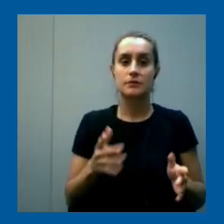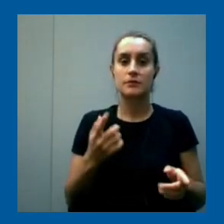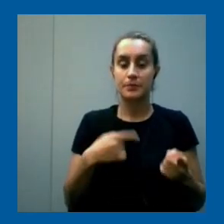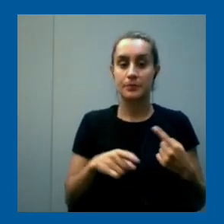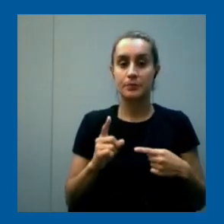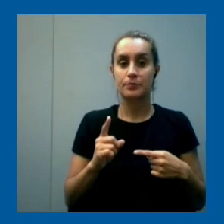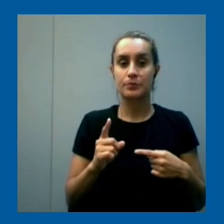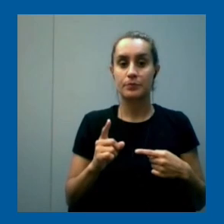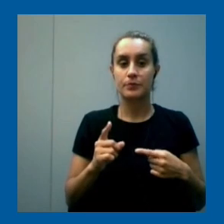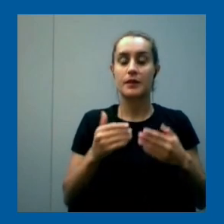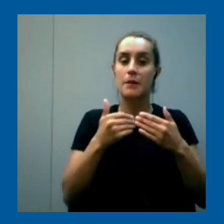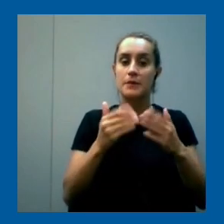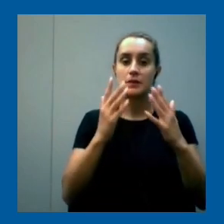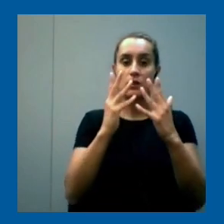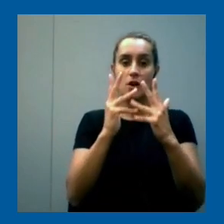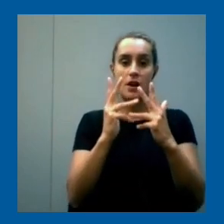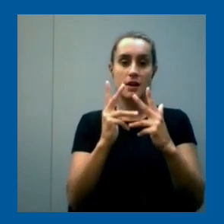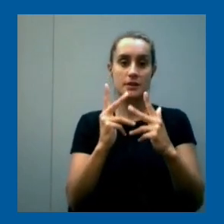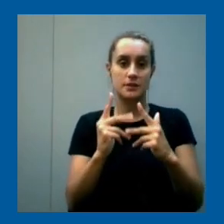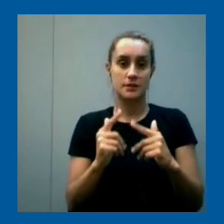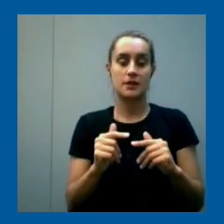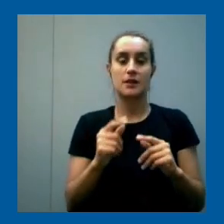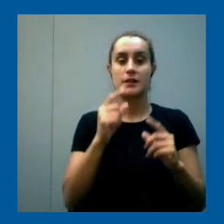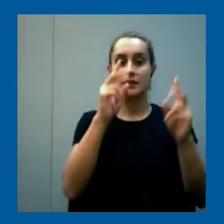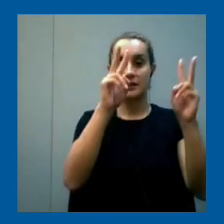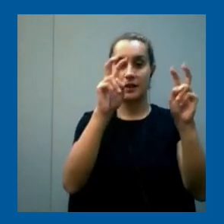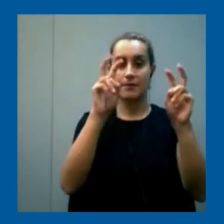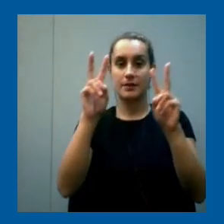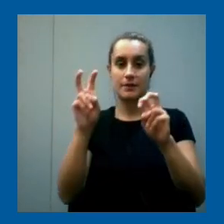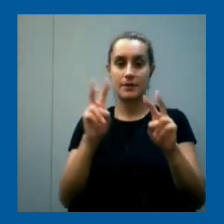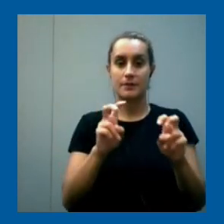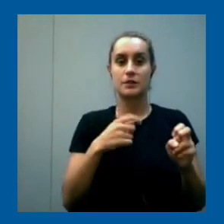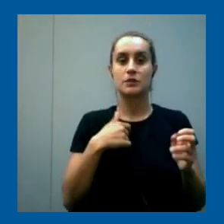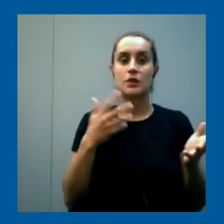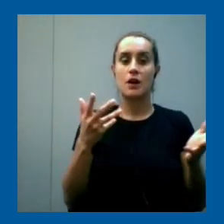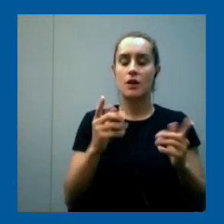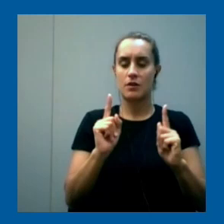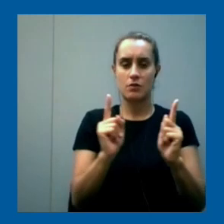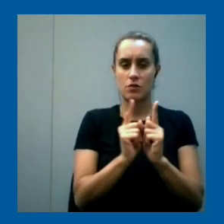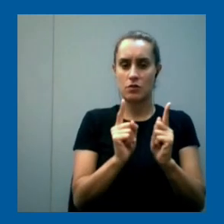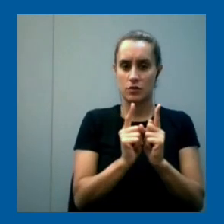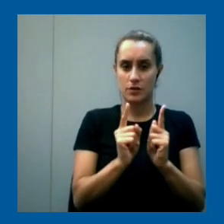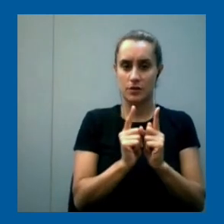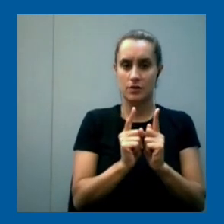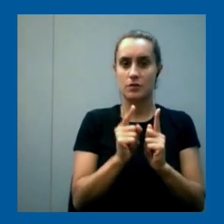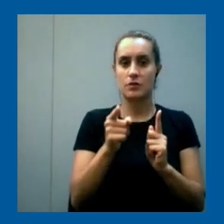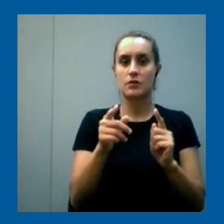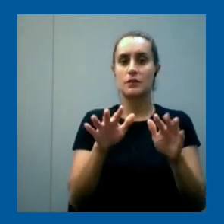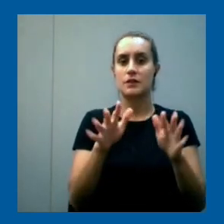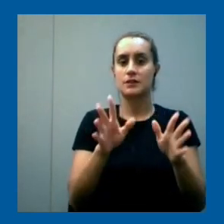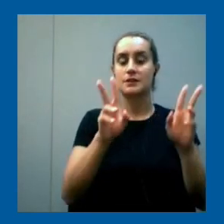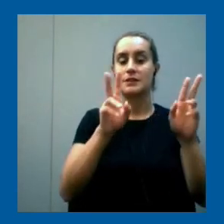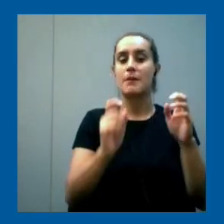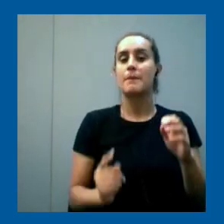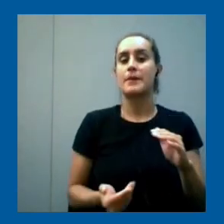empezar a ordenar un poco los temas, voy a hacer una breve reseña de lo que son los temas principales.